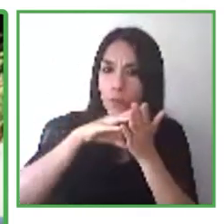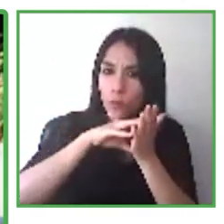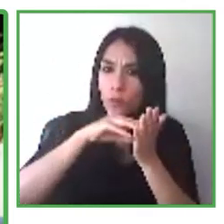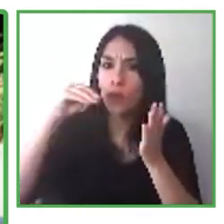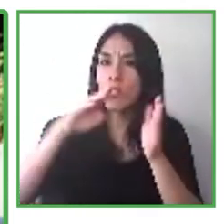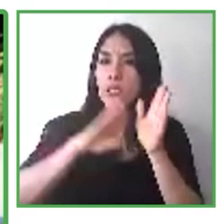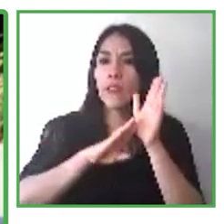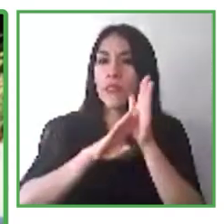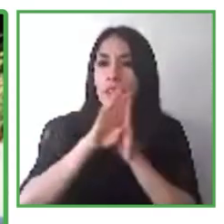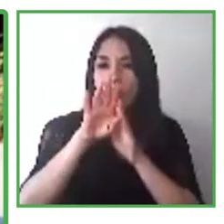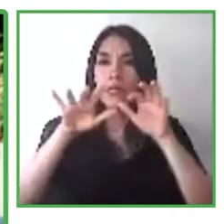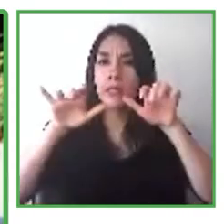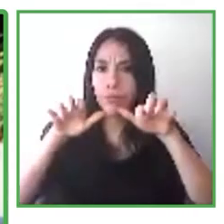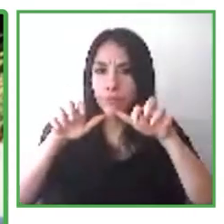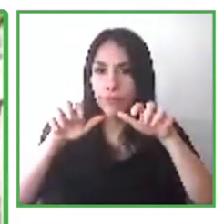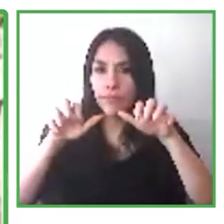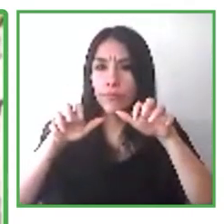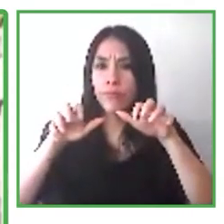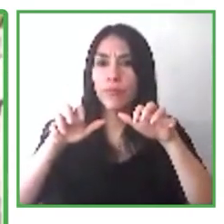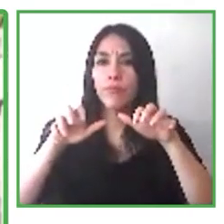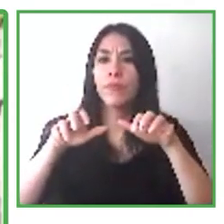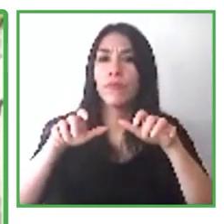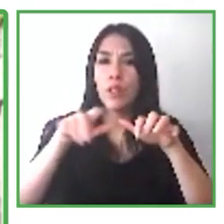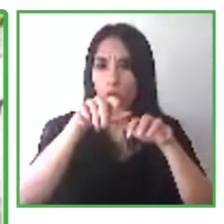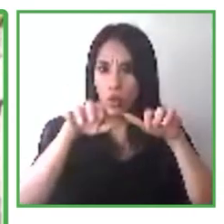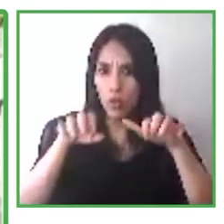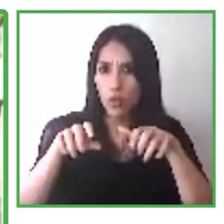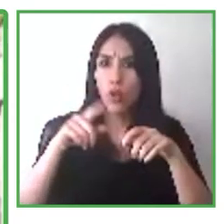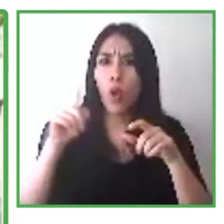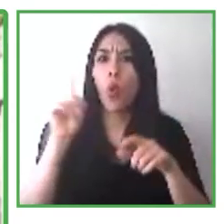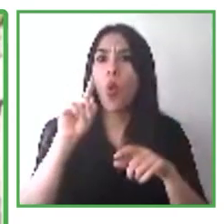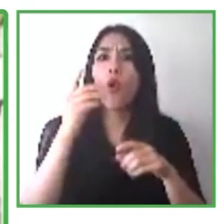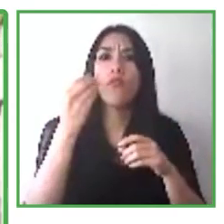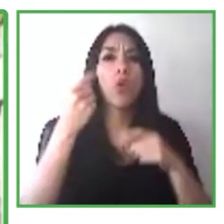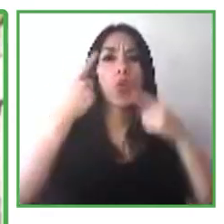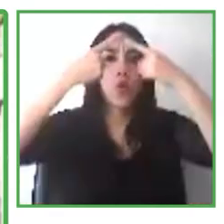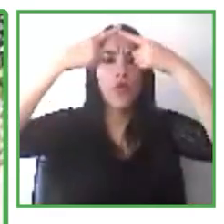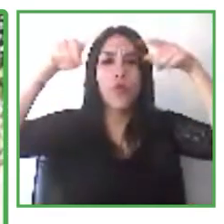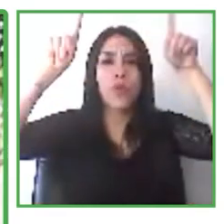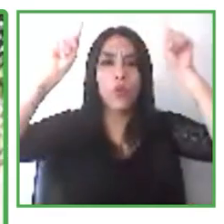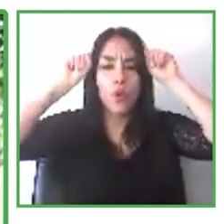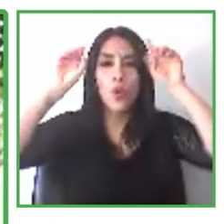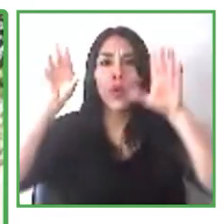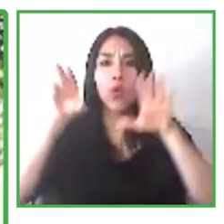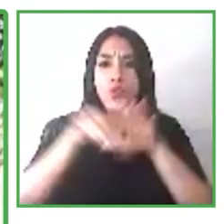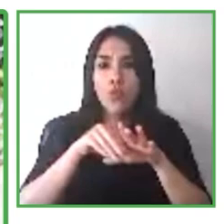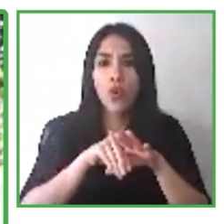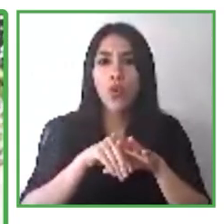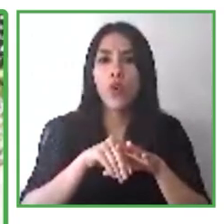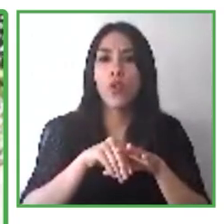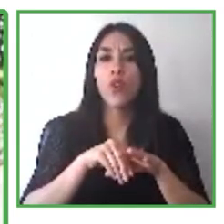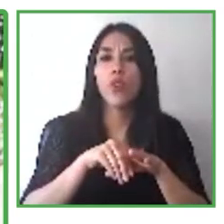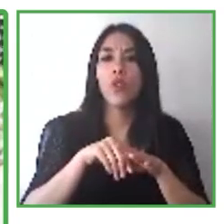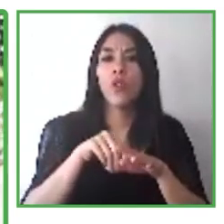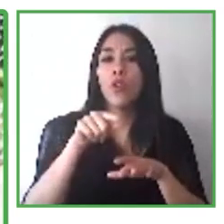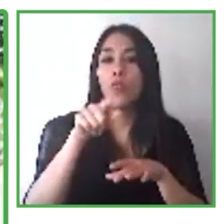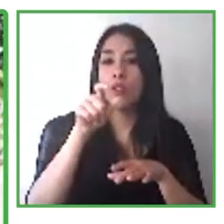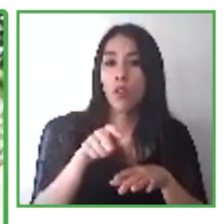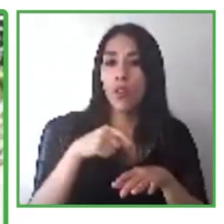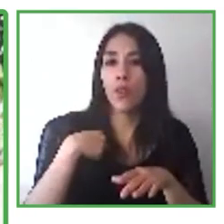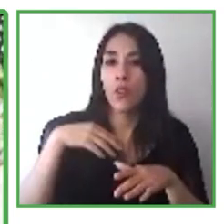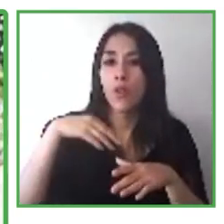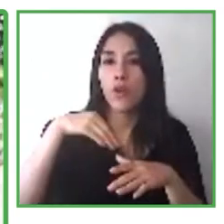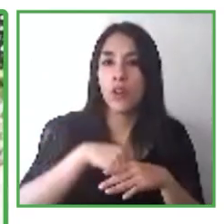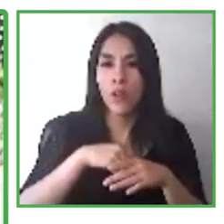Domingo Silva de Santa Fe. Mi interés en la programación nació cuando empecé un curso de desarrollo web